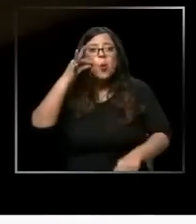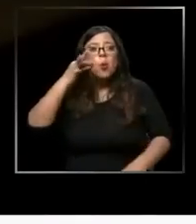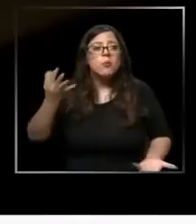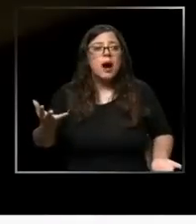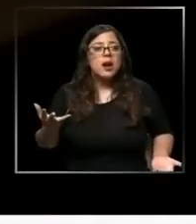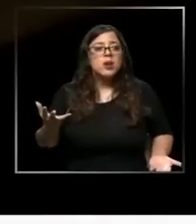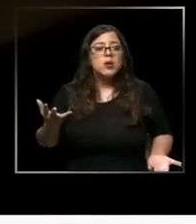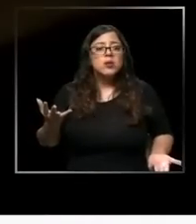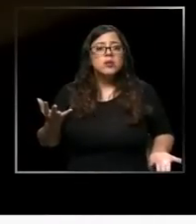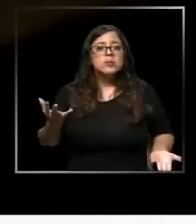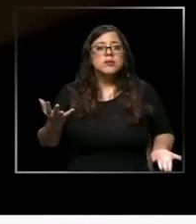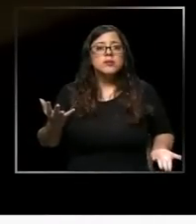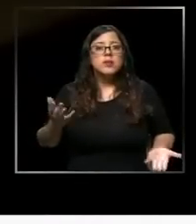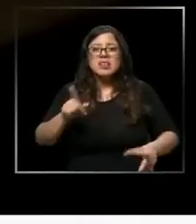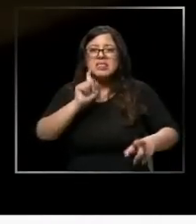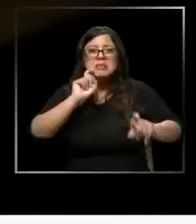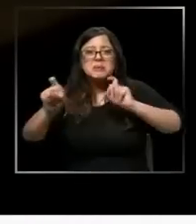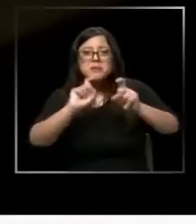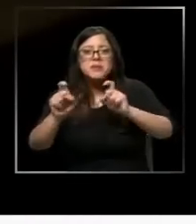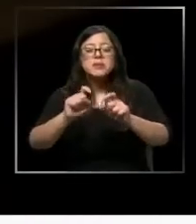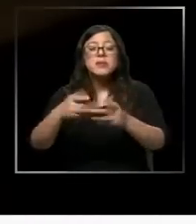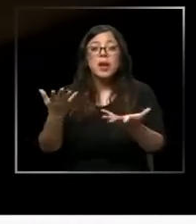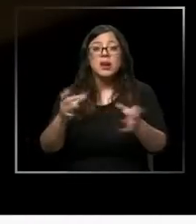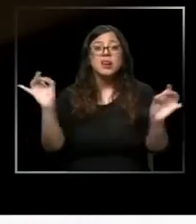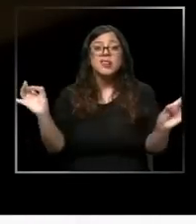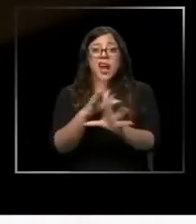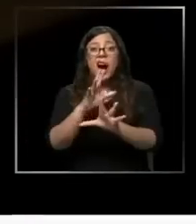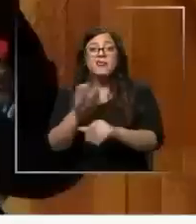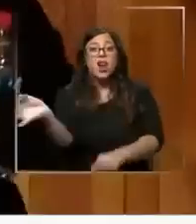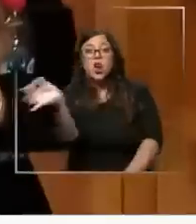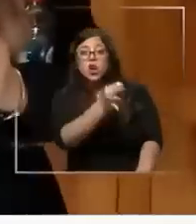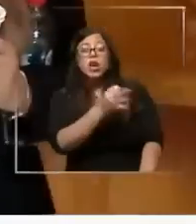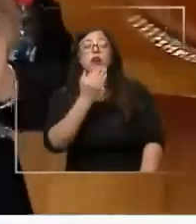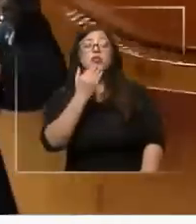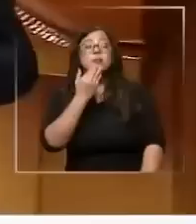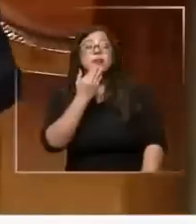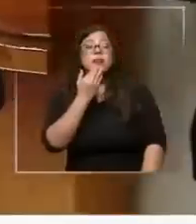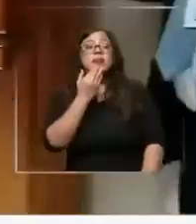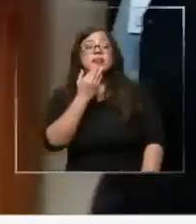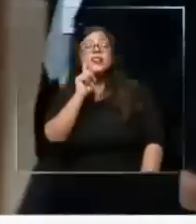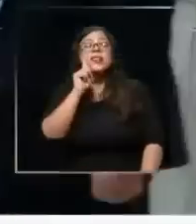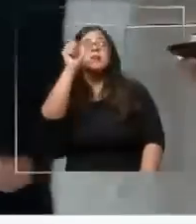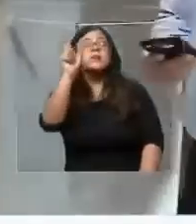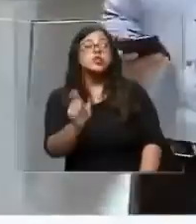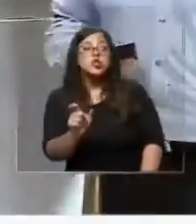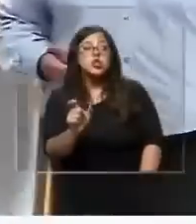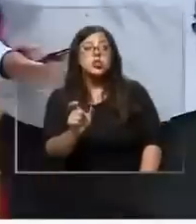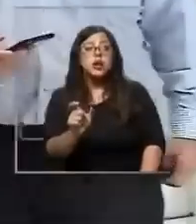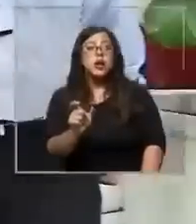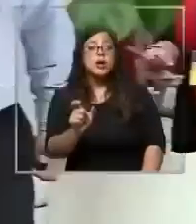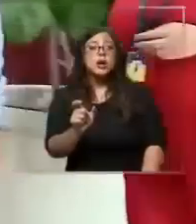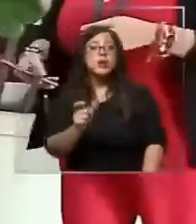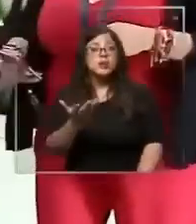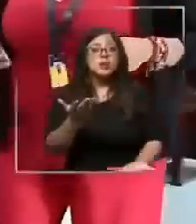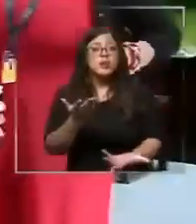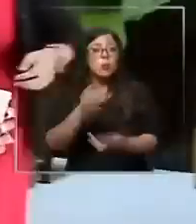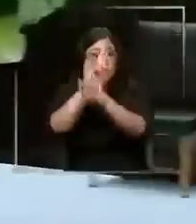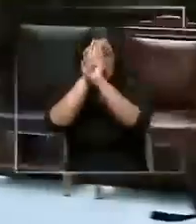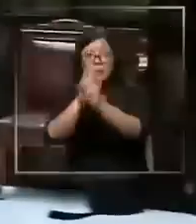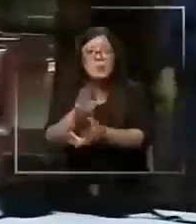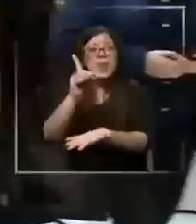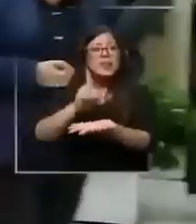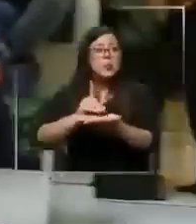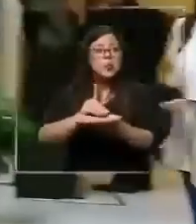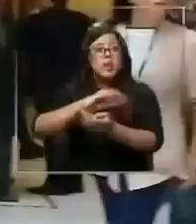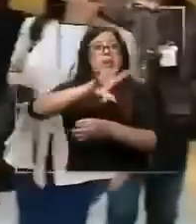Repudio absoluto a declaraciones que no solo de por sí son graves, sino que también por quien las emite. Nada menos que una honorable diputada de